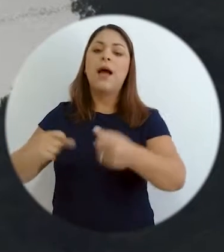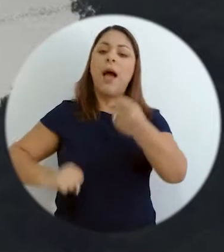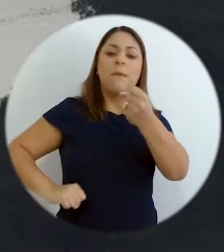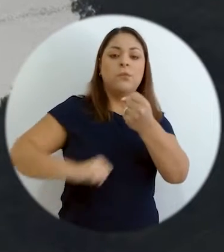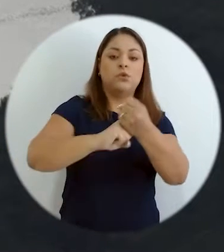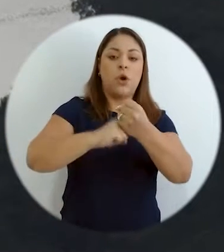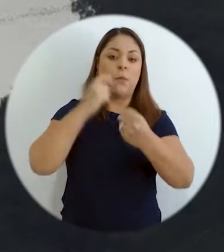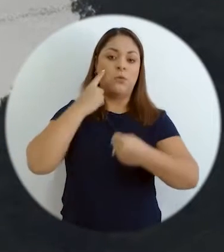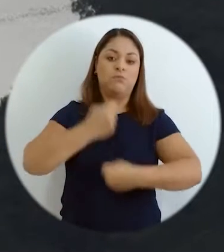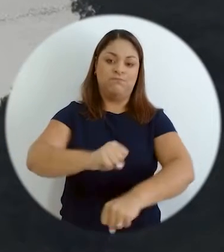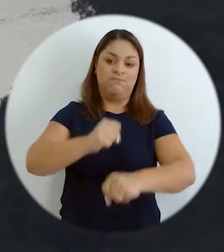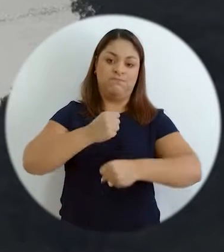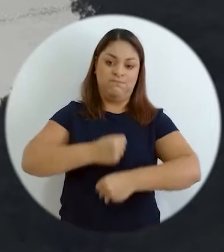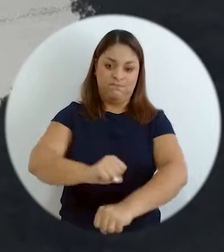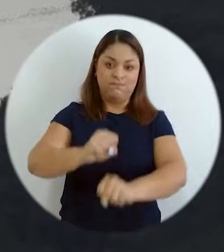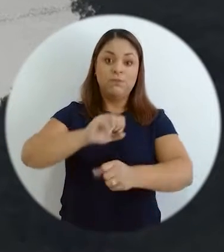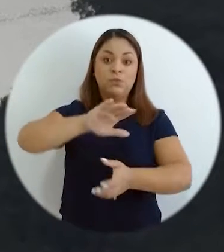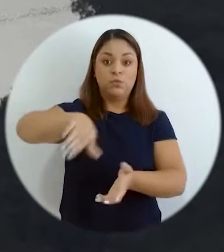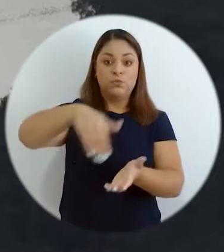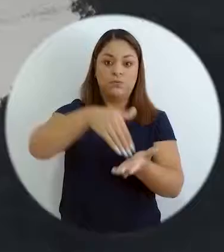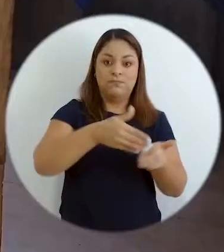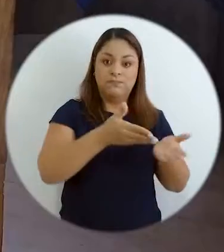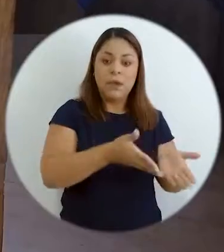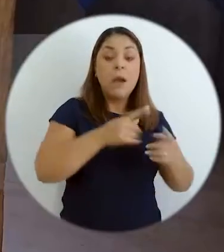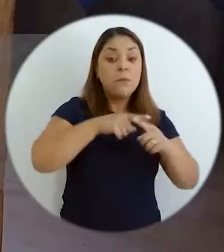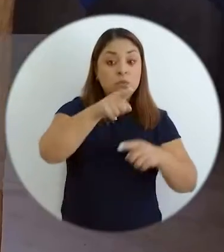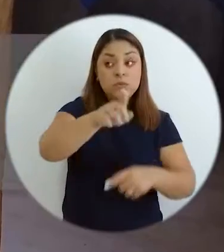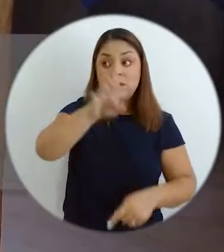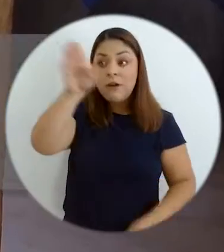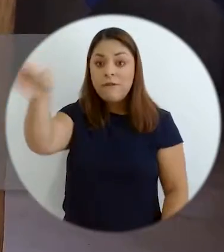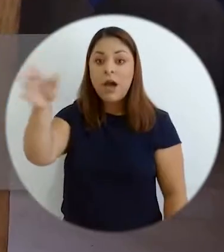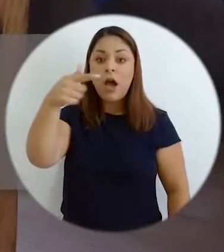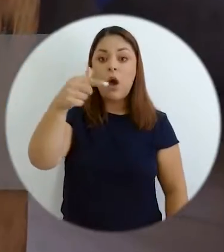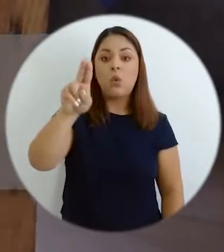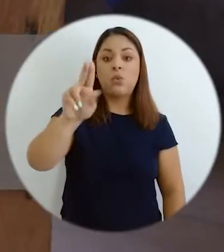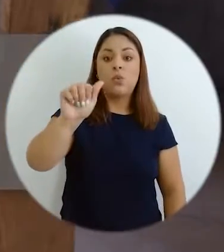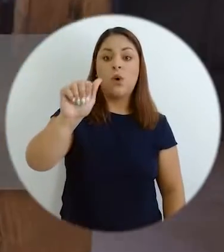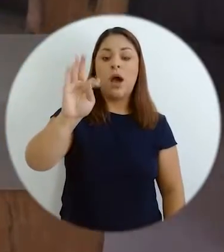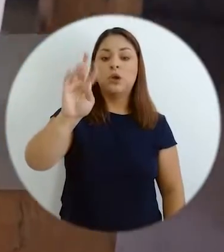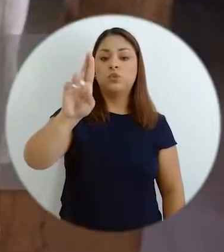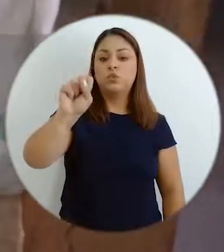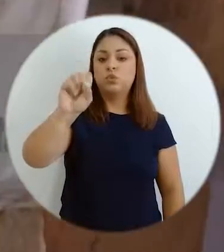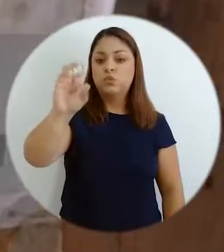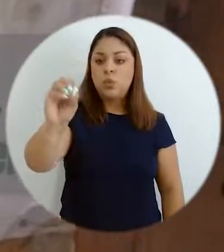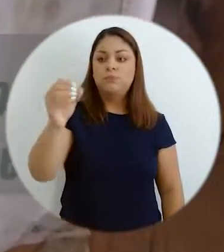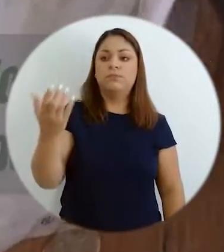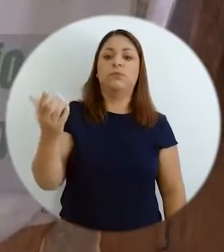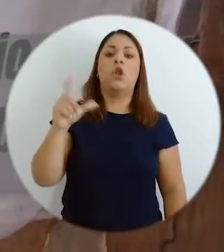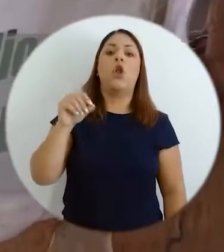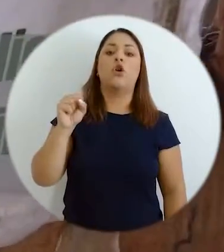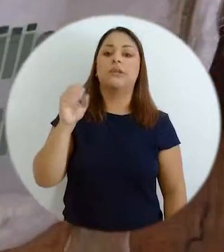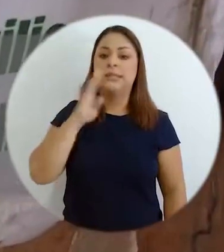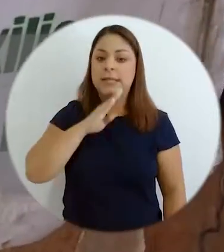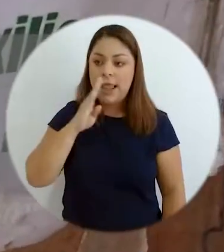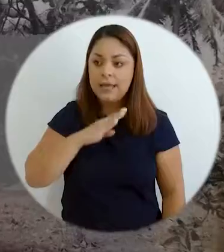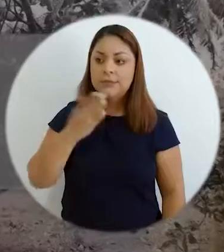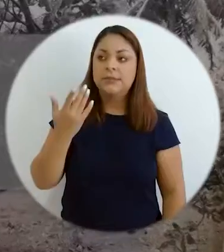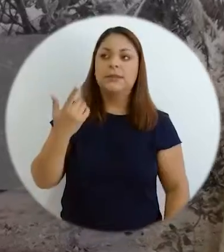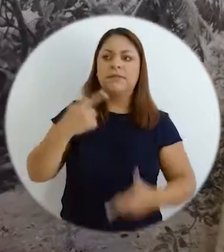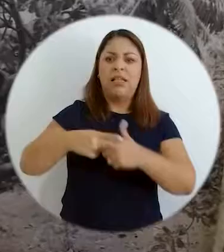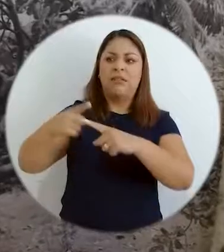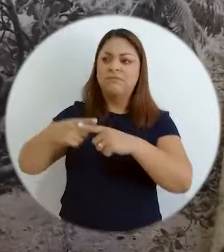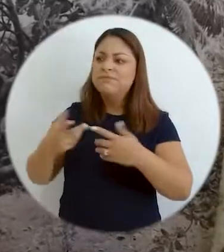locales. Pero usted transita hacia Huatú, Zupal y los chiles. Entonces, usted se encuentra una institucionalidad falseada en los gobiernos